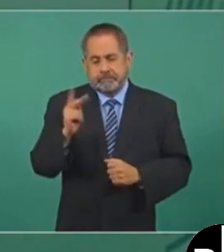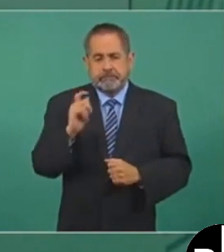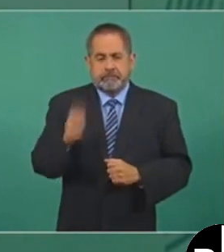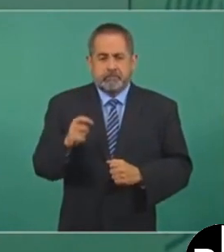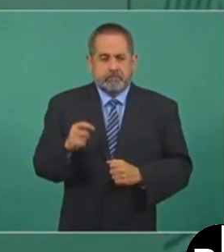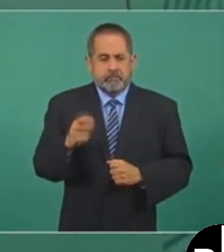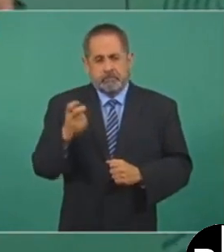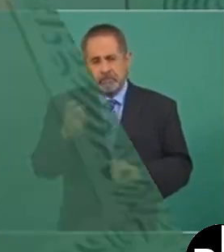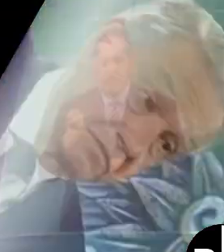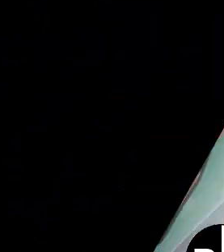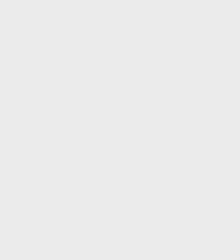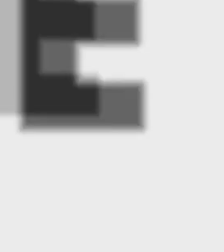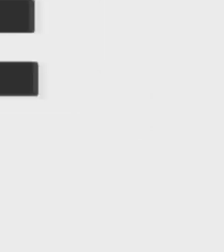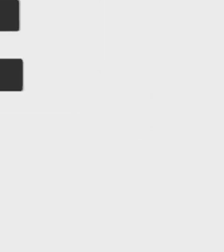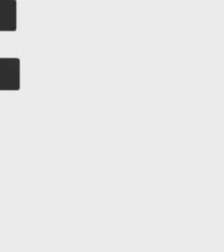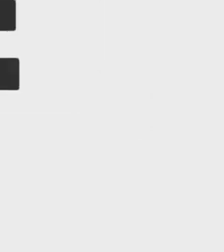por eso.